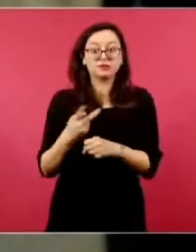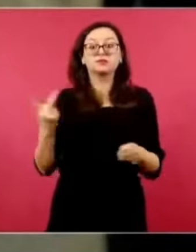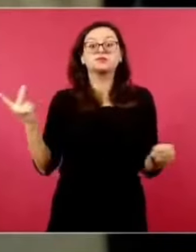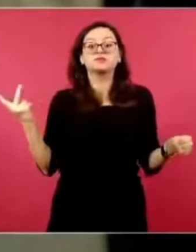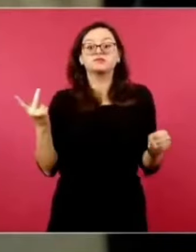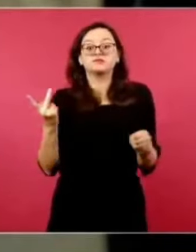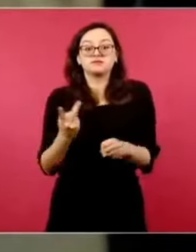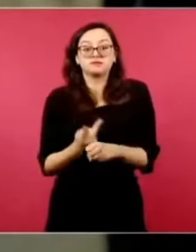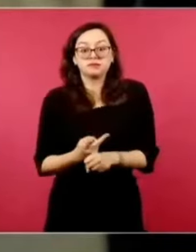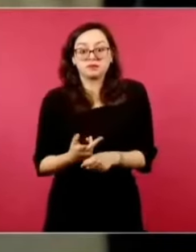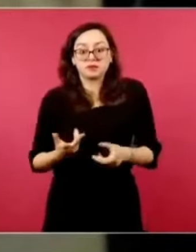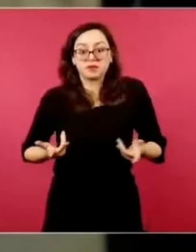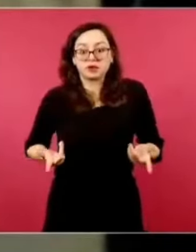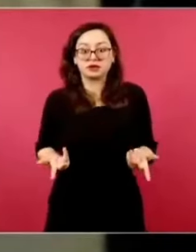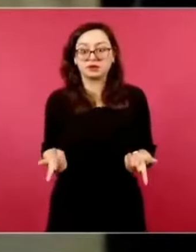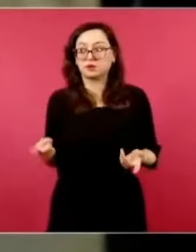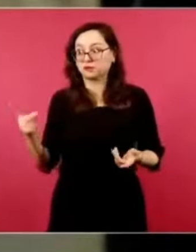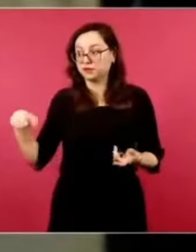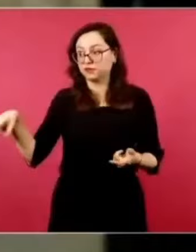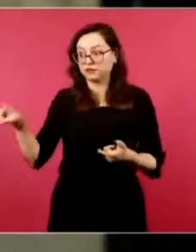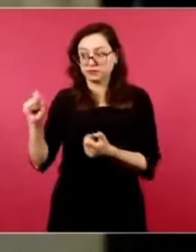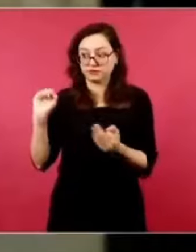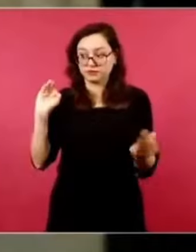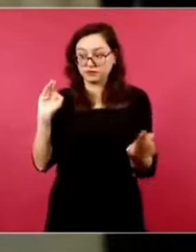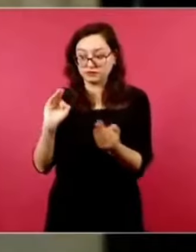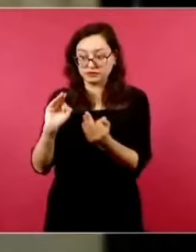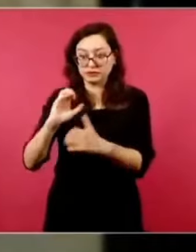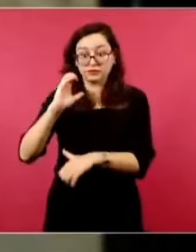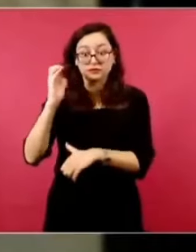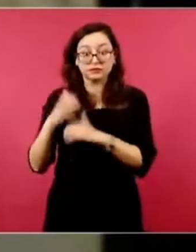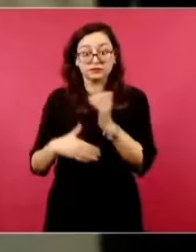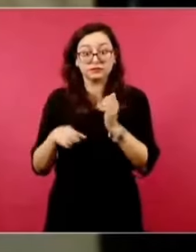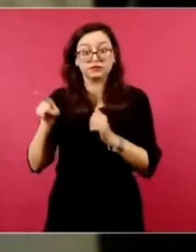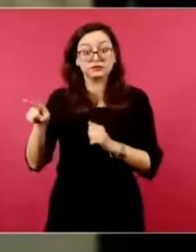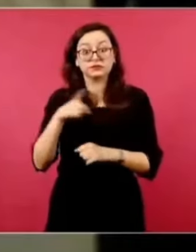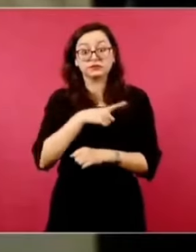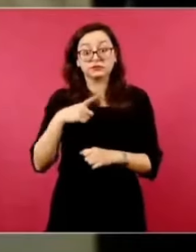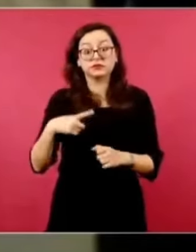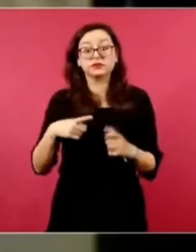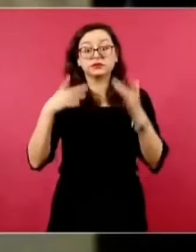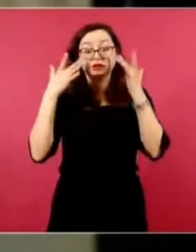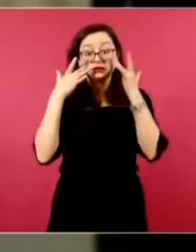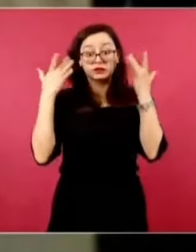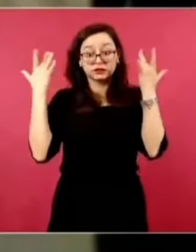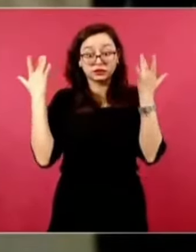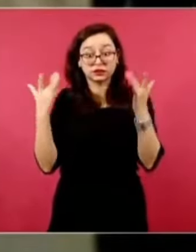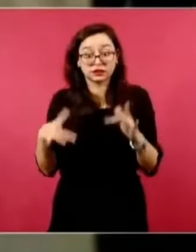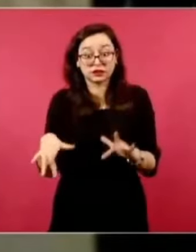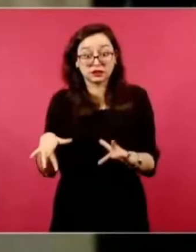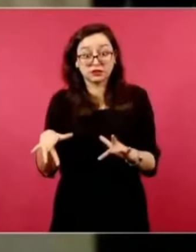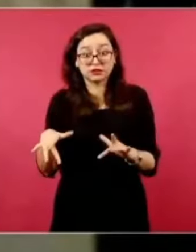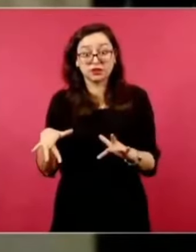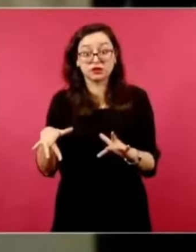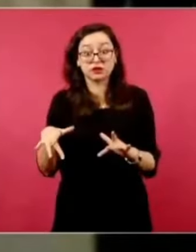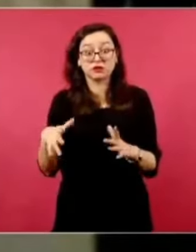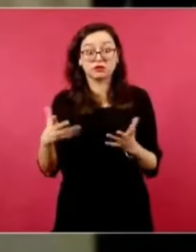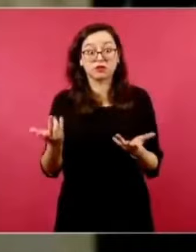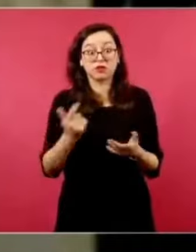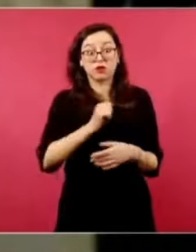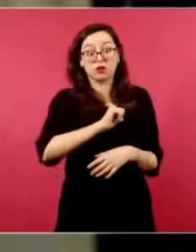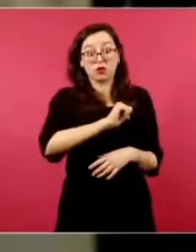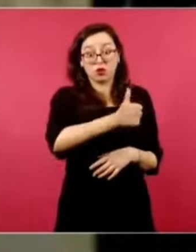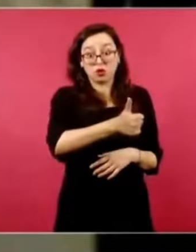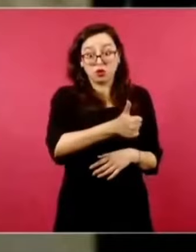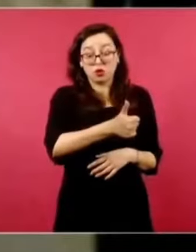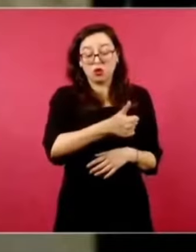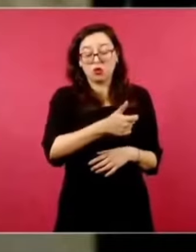y qué pasaría con ellos si tendrían que renunciar en caso de que fueran electos otros personajes,